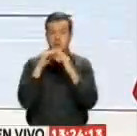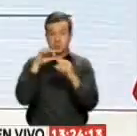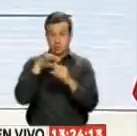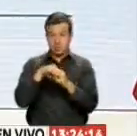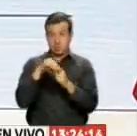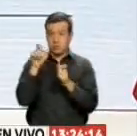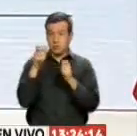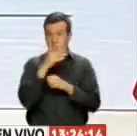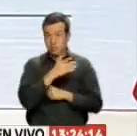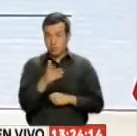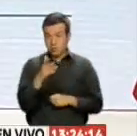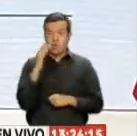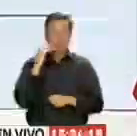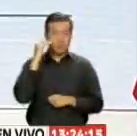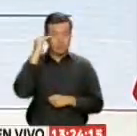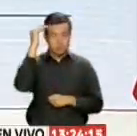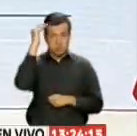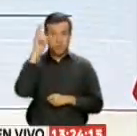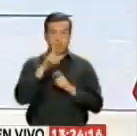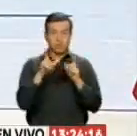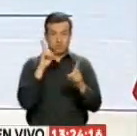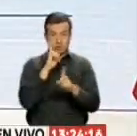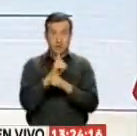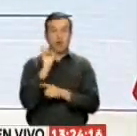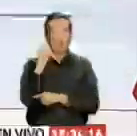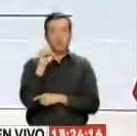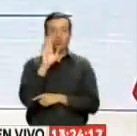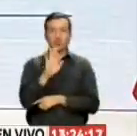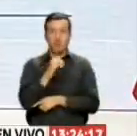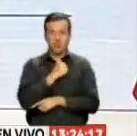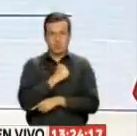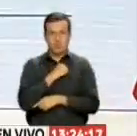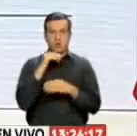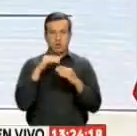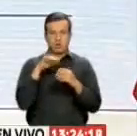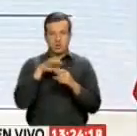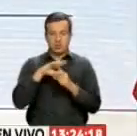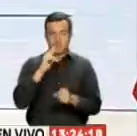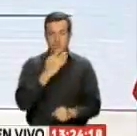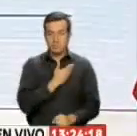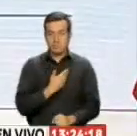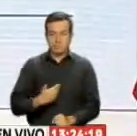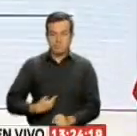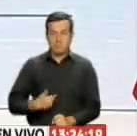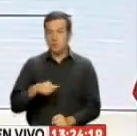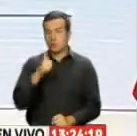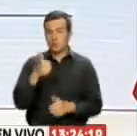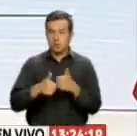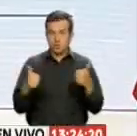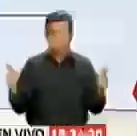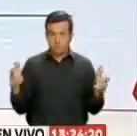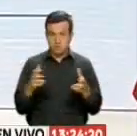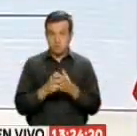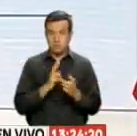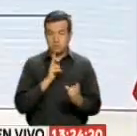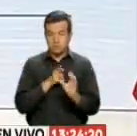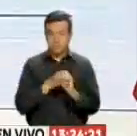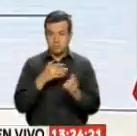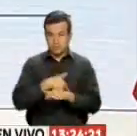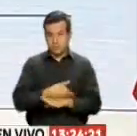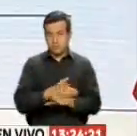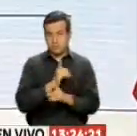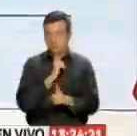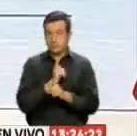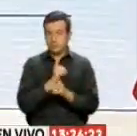De esta modalidad Son adultos mayores Y personas con discapacidad El vicepresidente De la república Y otras autoridades Participaron en esta